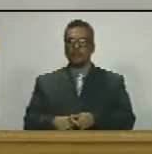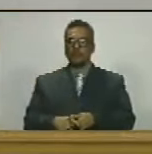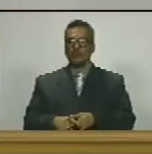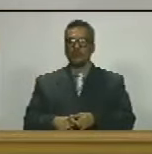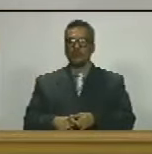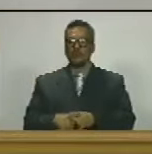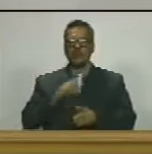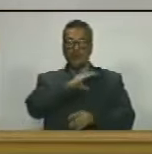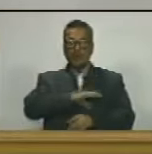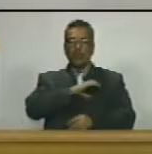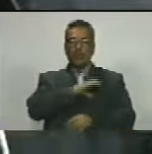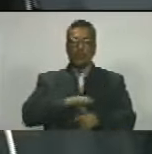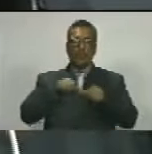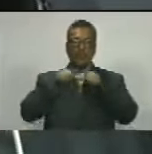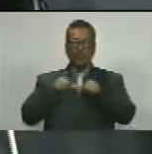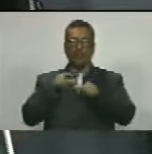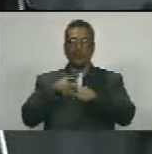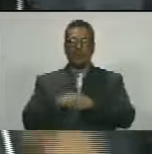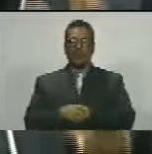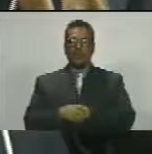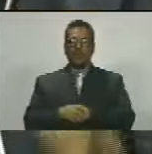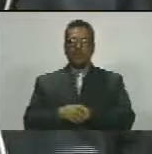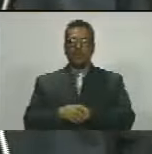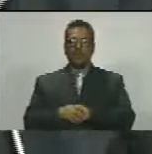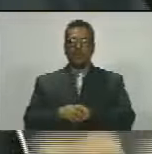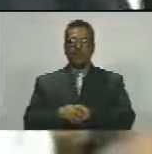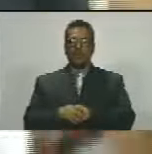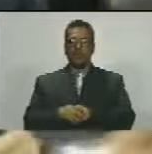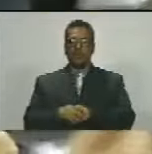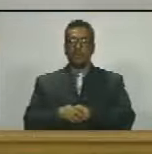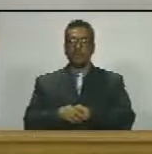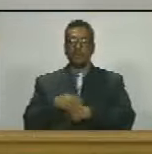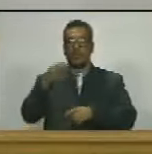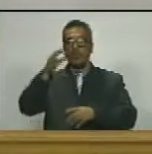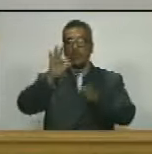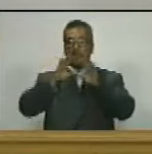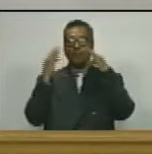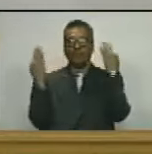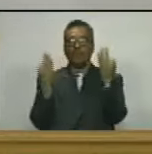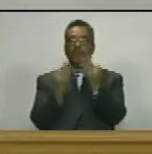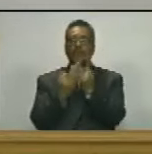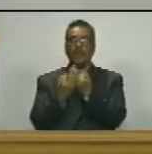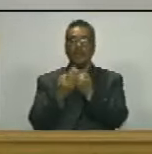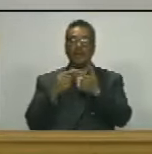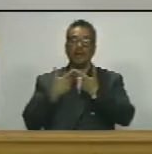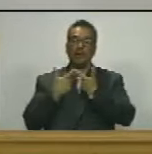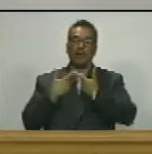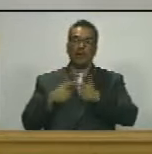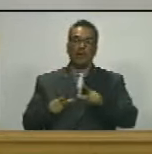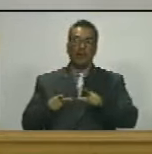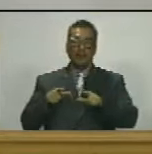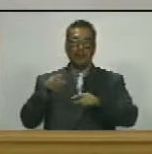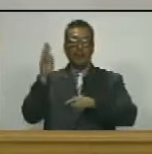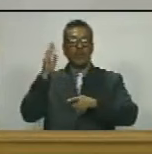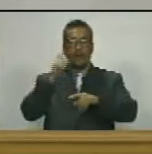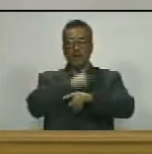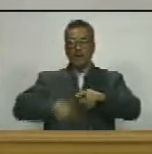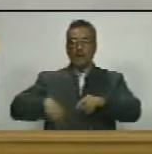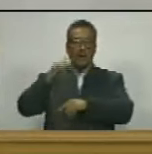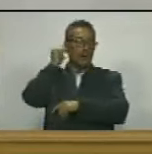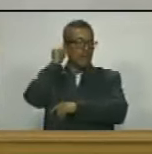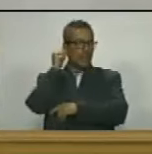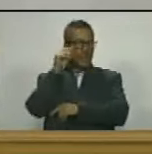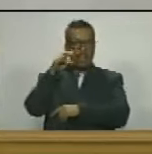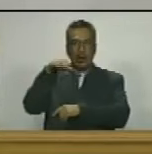comisión permanente de las familias libertad de religión y de culto presidenta diputada